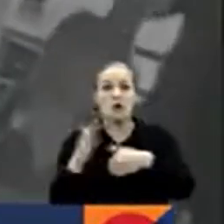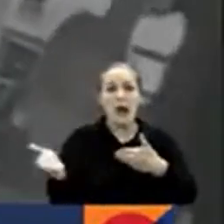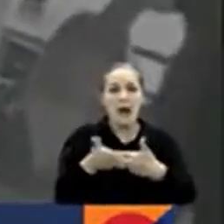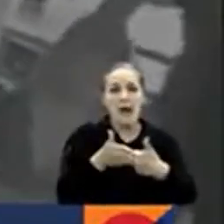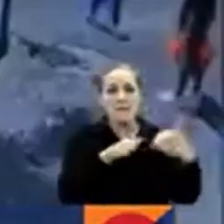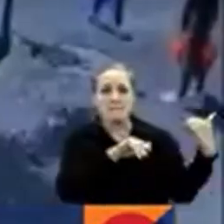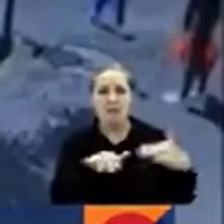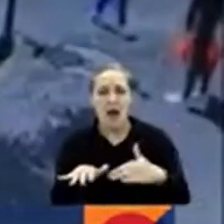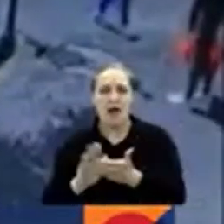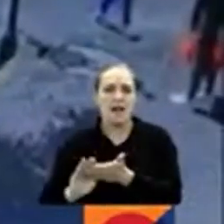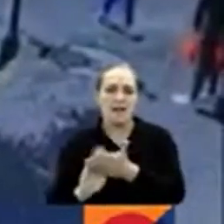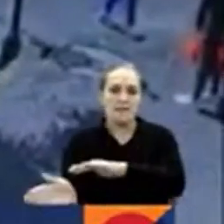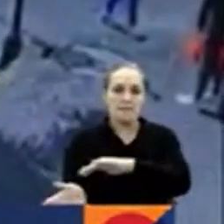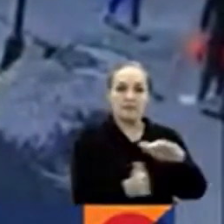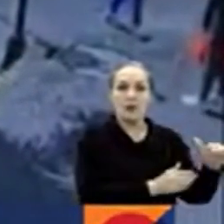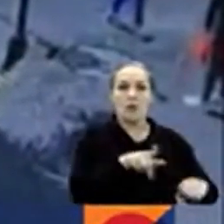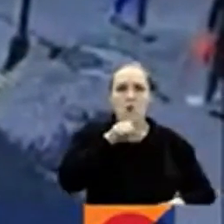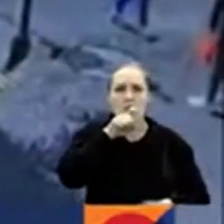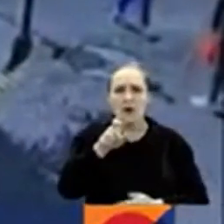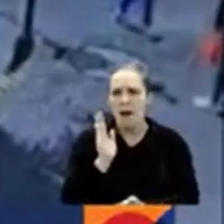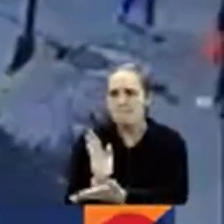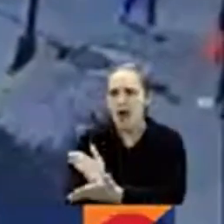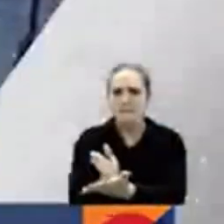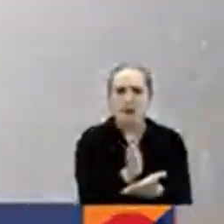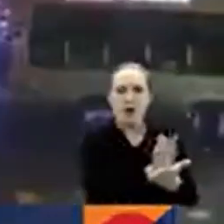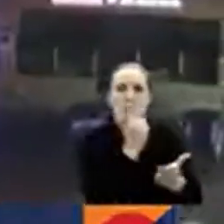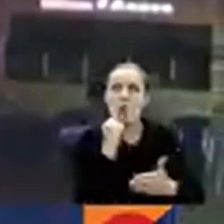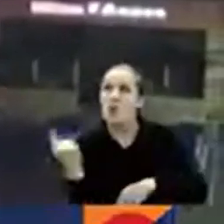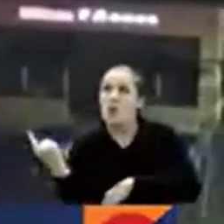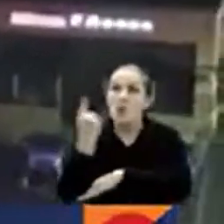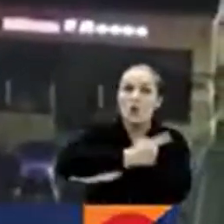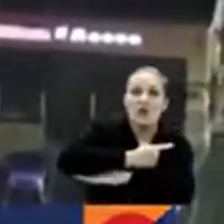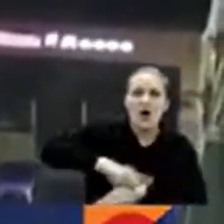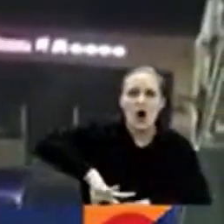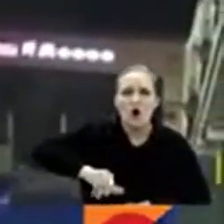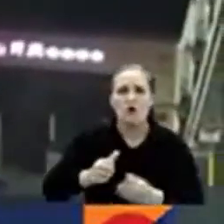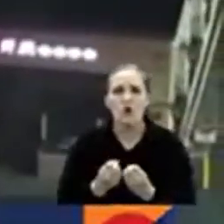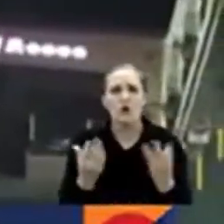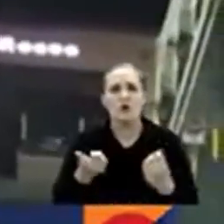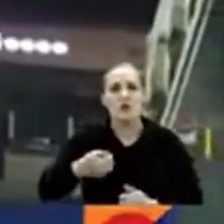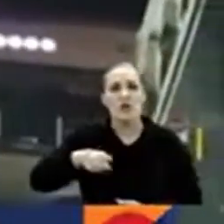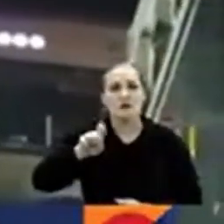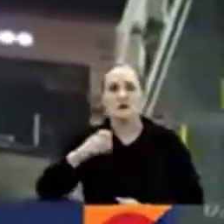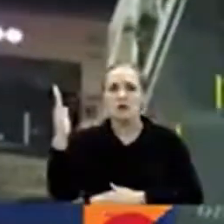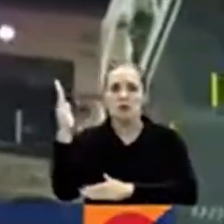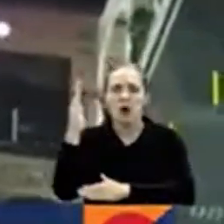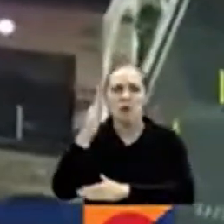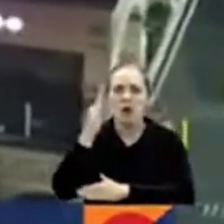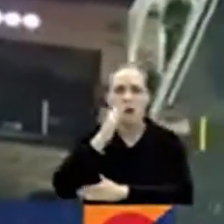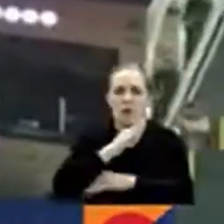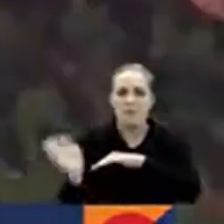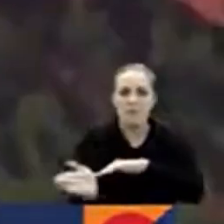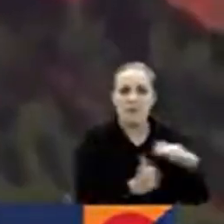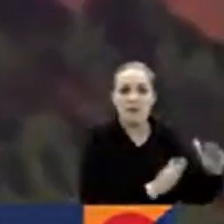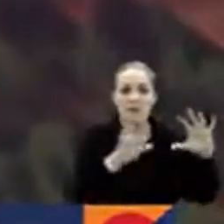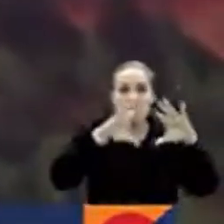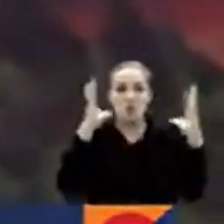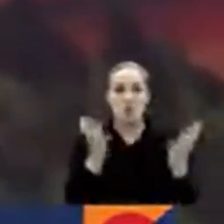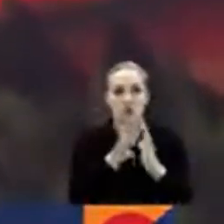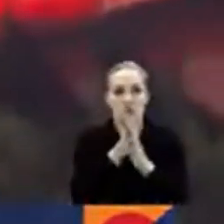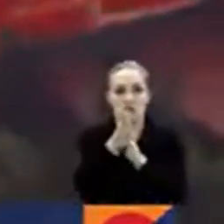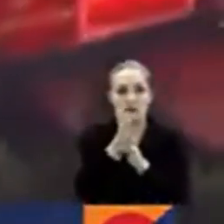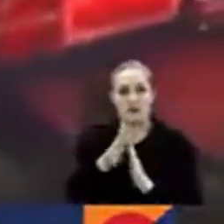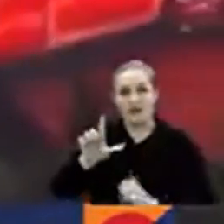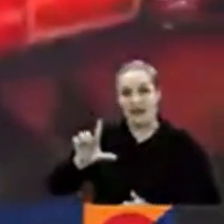por aumento de robos. Reportan 16 hurtos al día. En el mundo. Tragedia en Los Ángeles. Diez